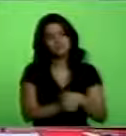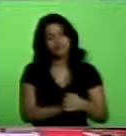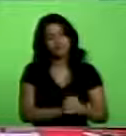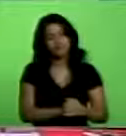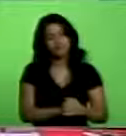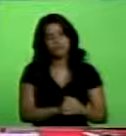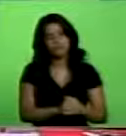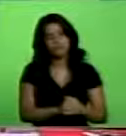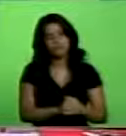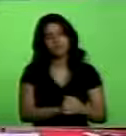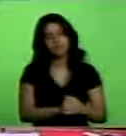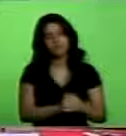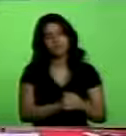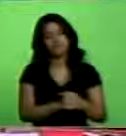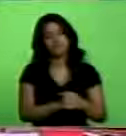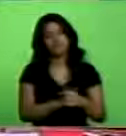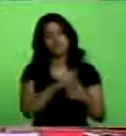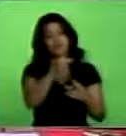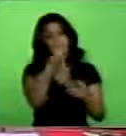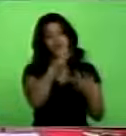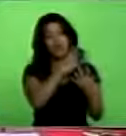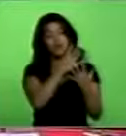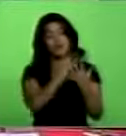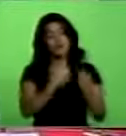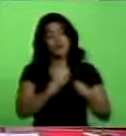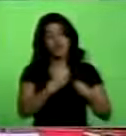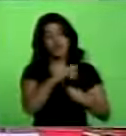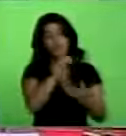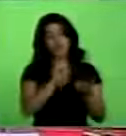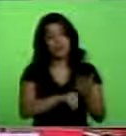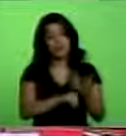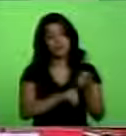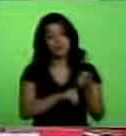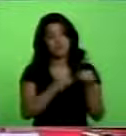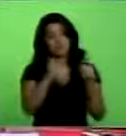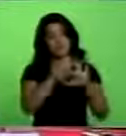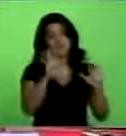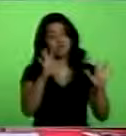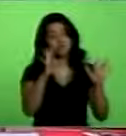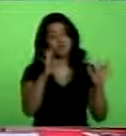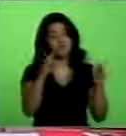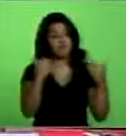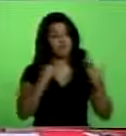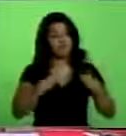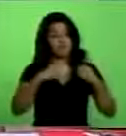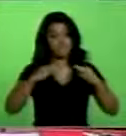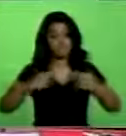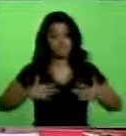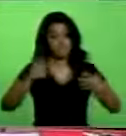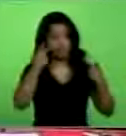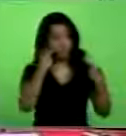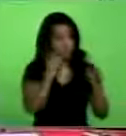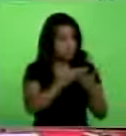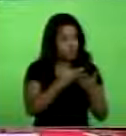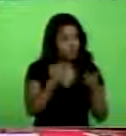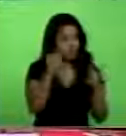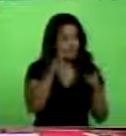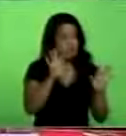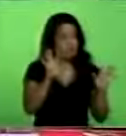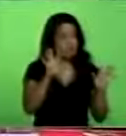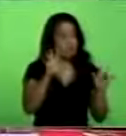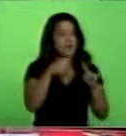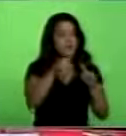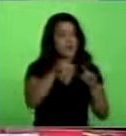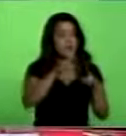que ha pasado una vida a un plano que desde donde nos